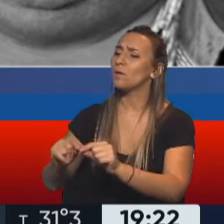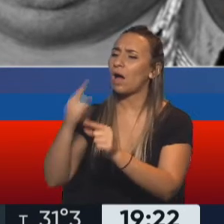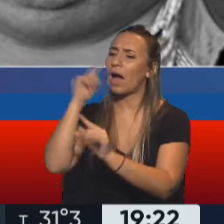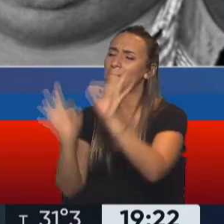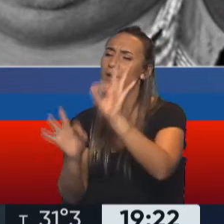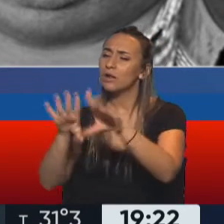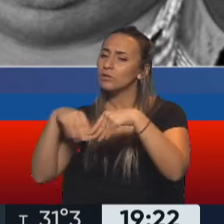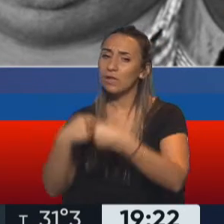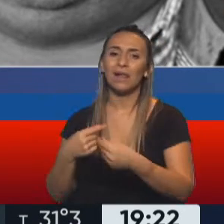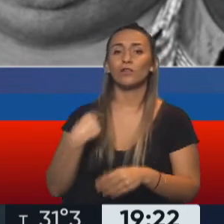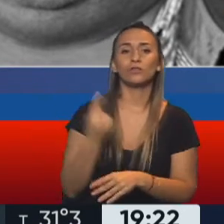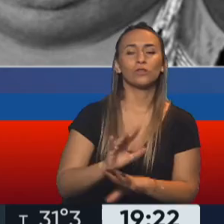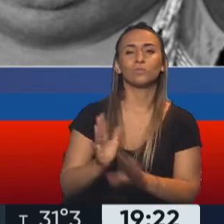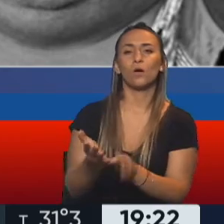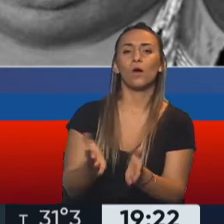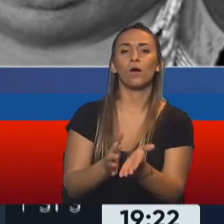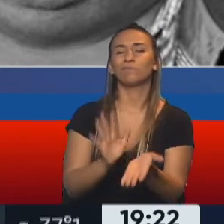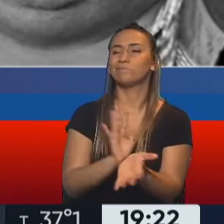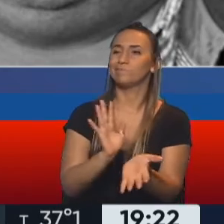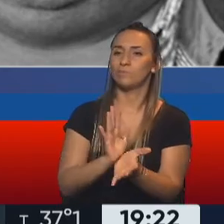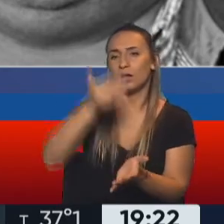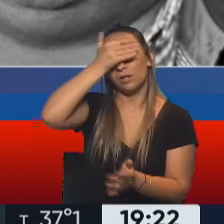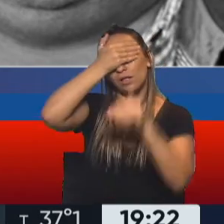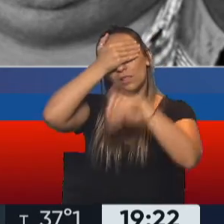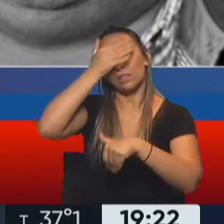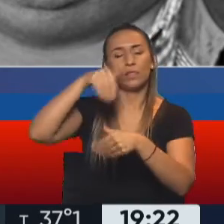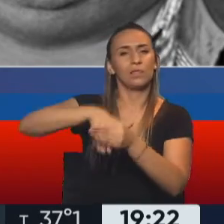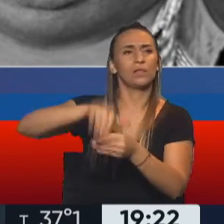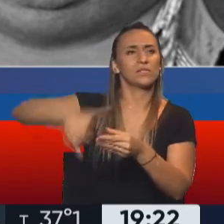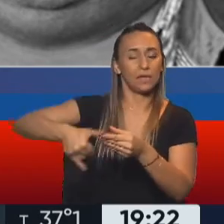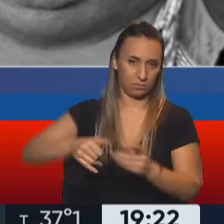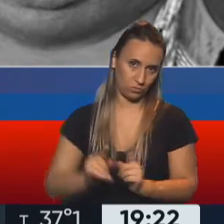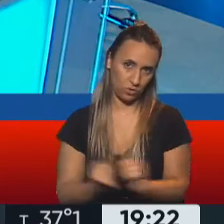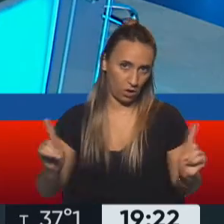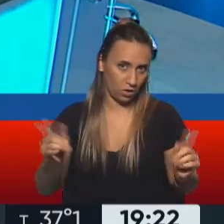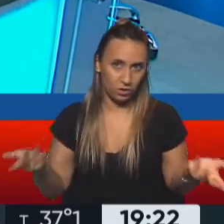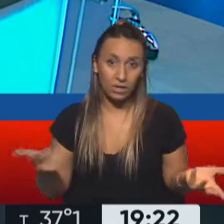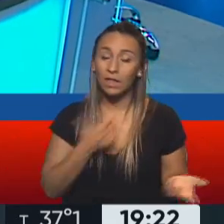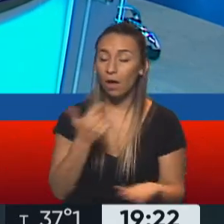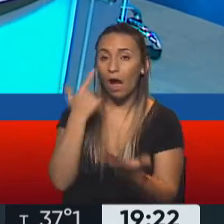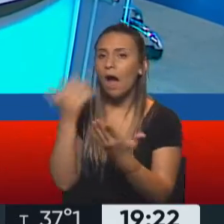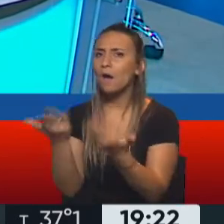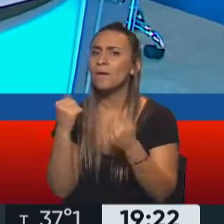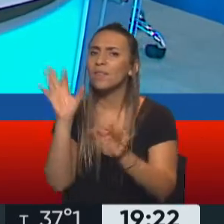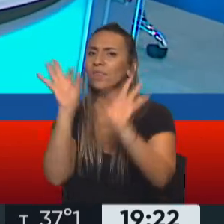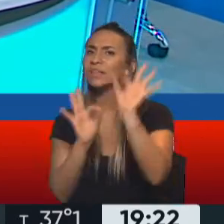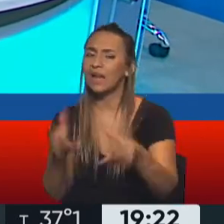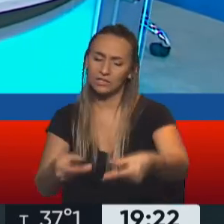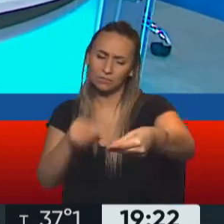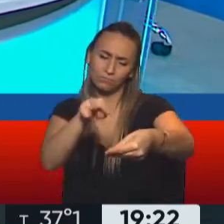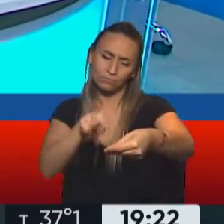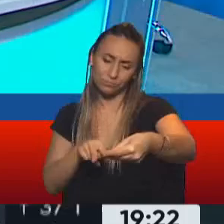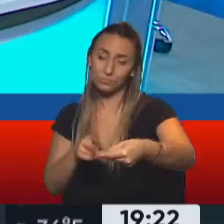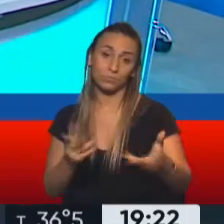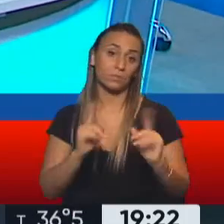a libro cerrado como se dice, como sí dicen otros dirigentes, como la propia diputada Victoria Torreza Paz que dice, yo soy representante del frente de todos, confío en la